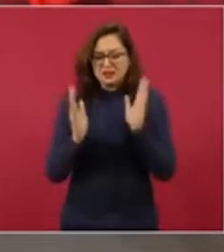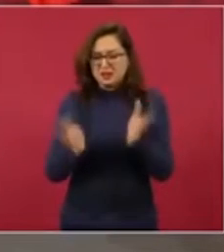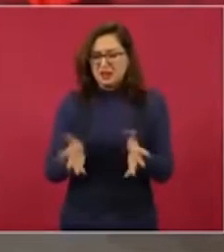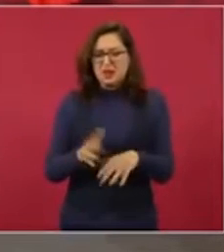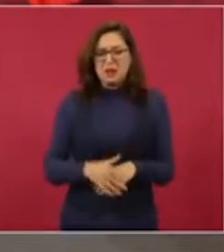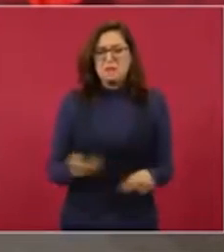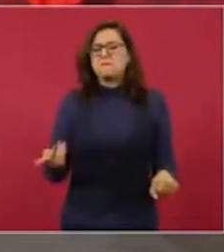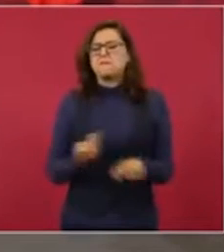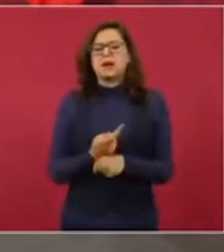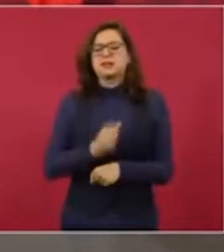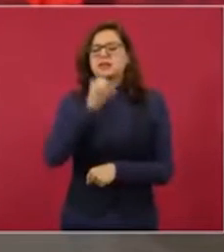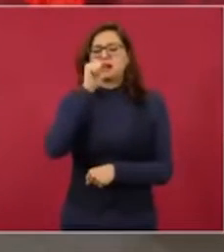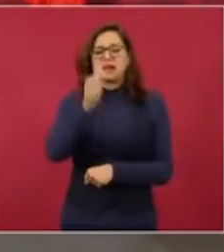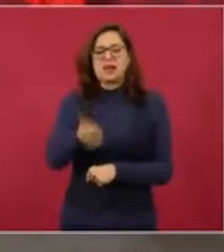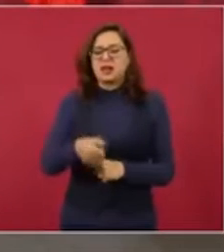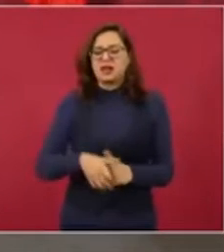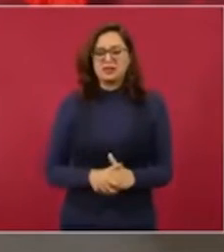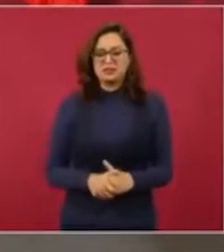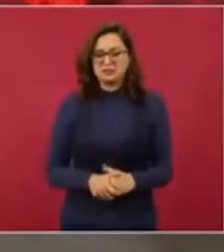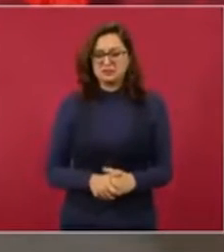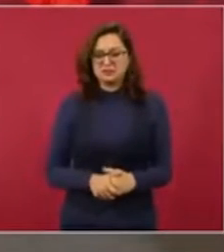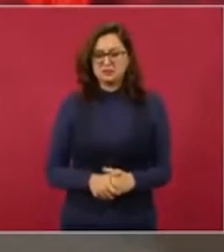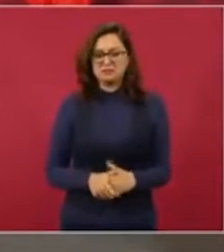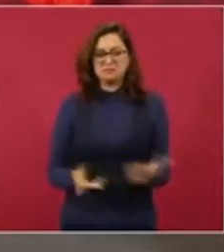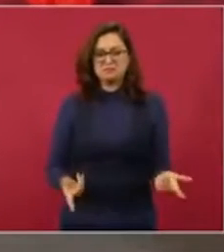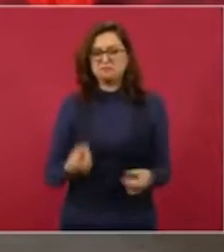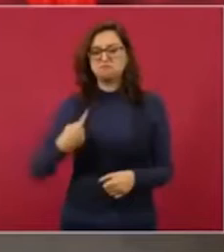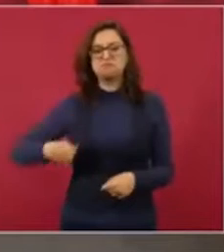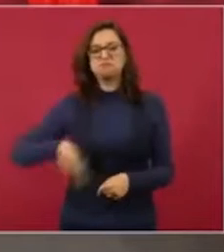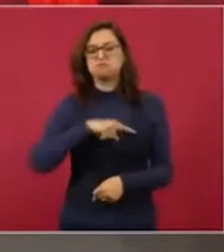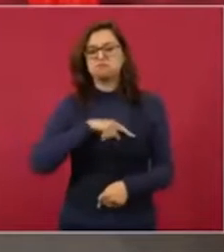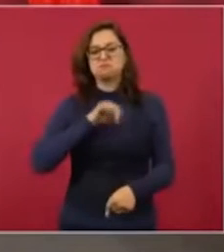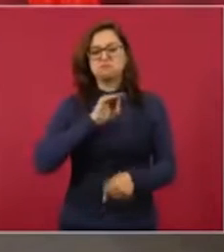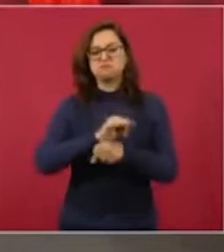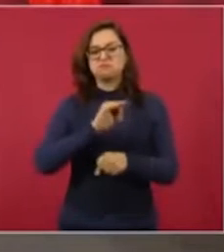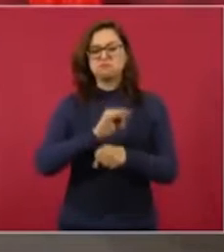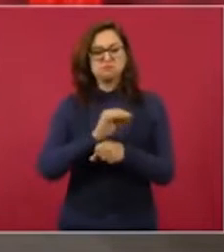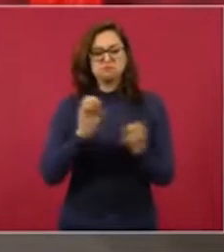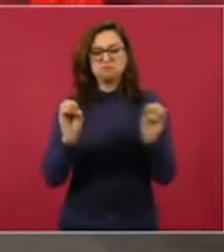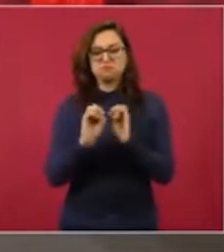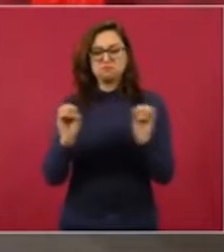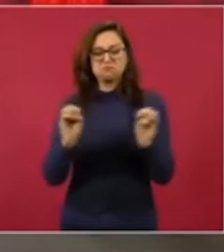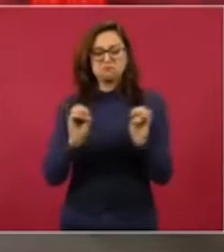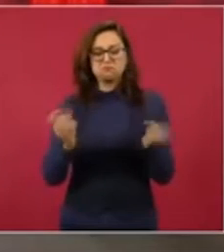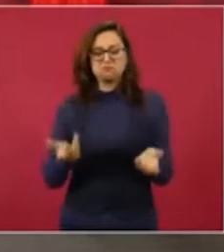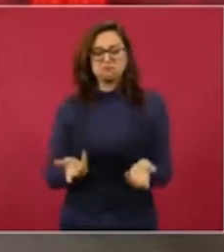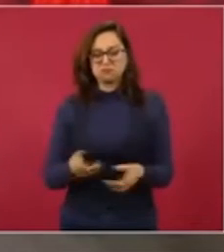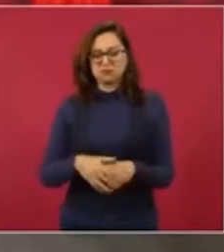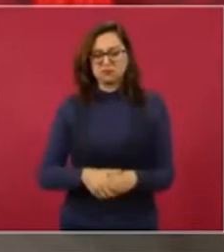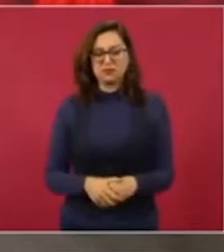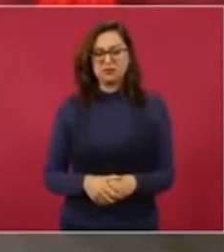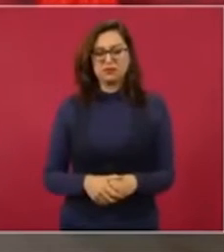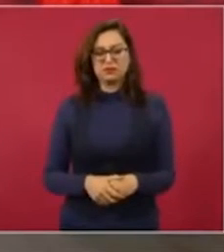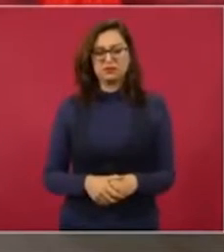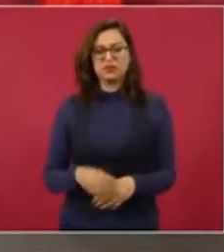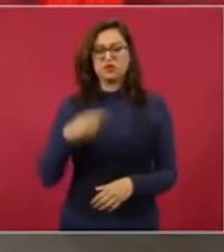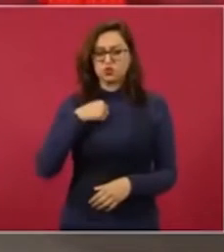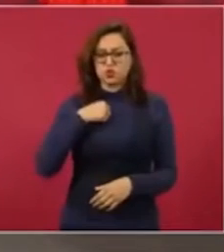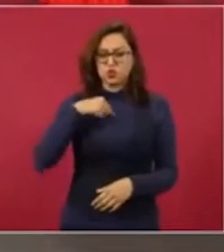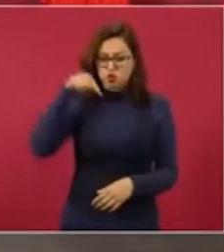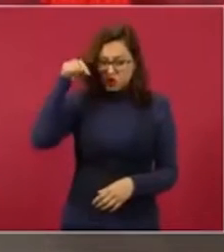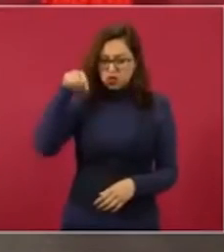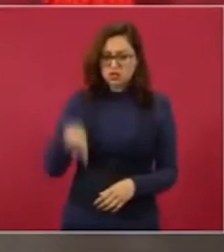Nosotros no protegemos a nadie. Yo estoy aquí